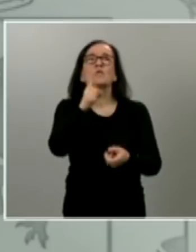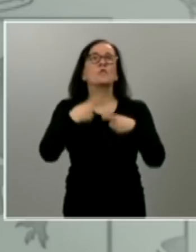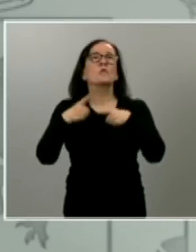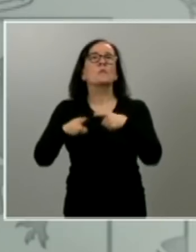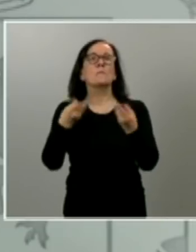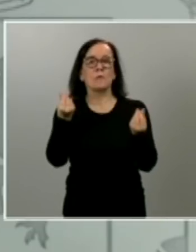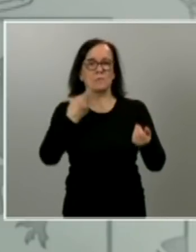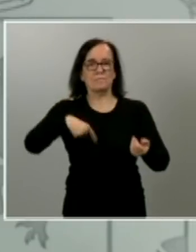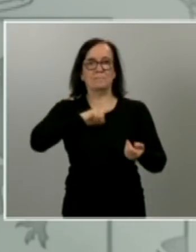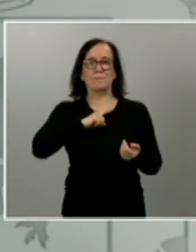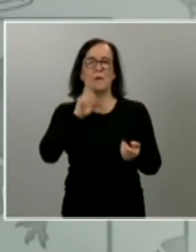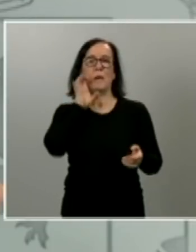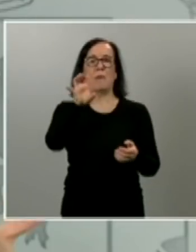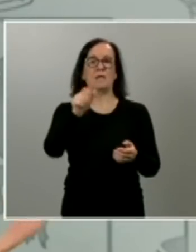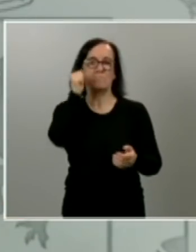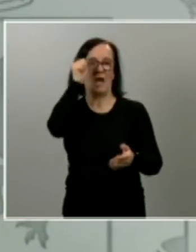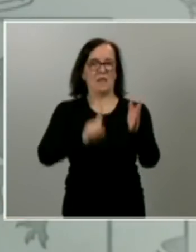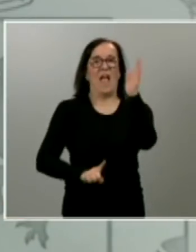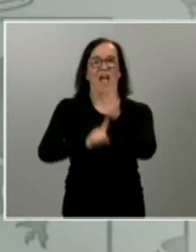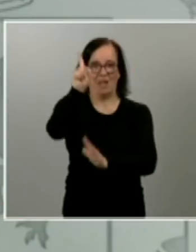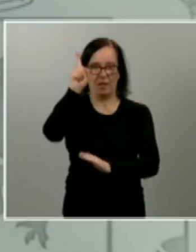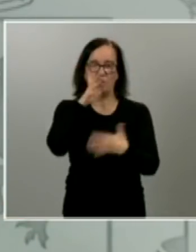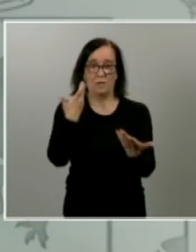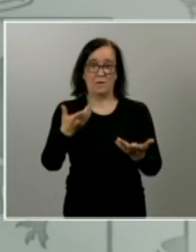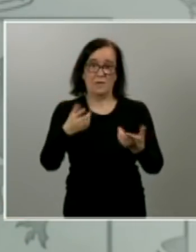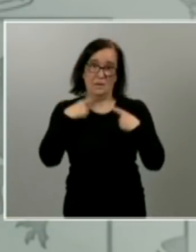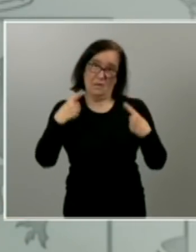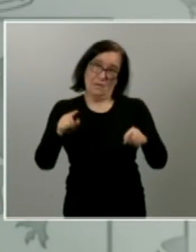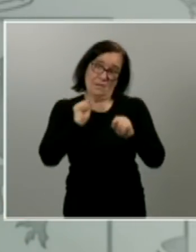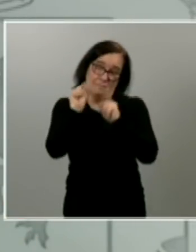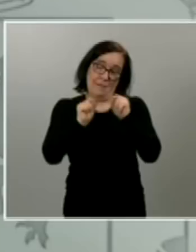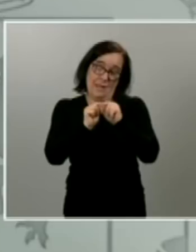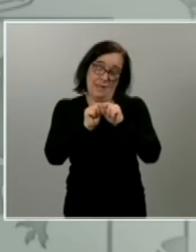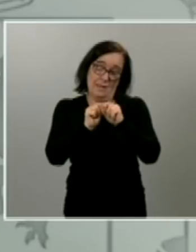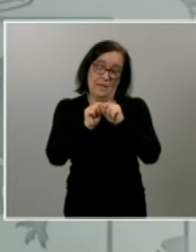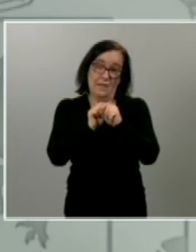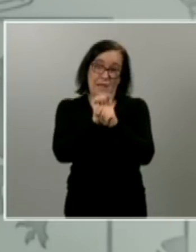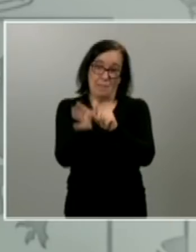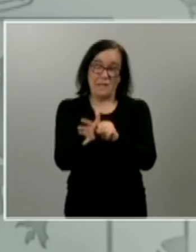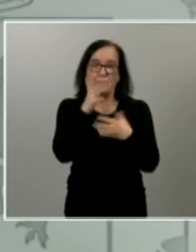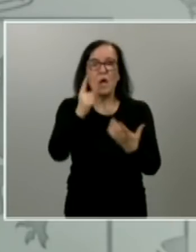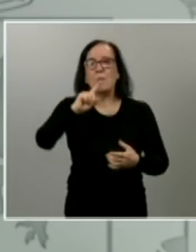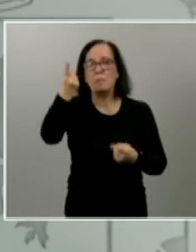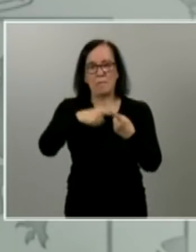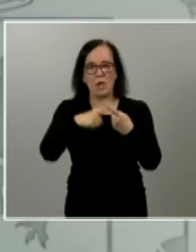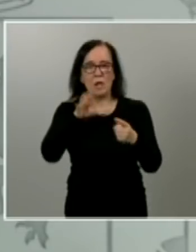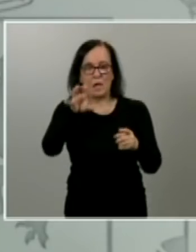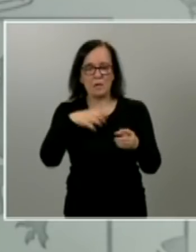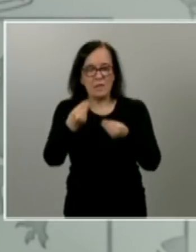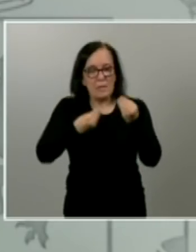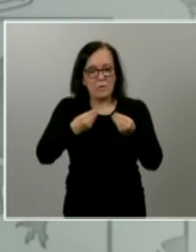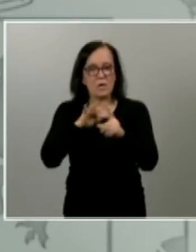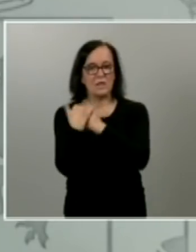de los países más avanzados en cuanto desgraciadamente a la pandemia y por tanto somos de los primeros países que tenemos que abordar esta